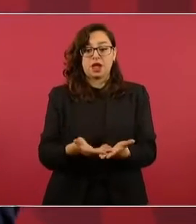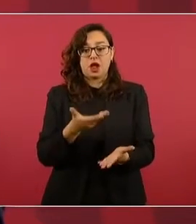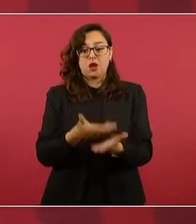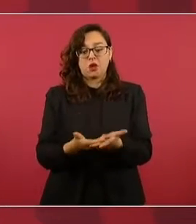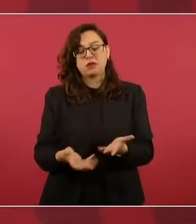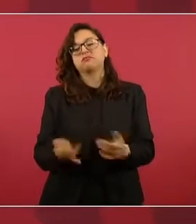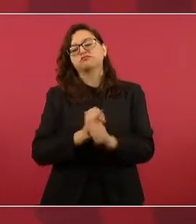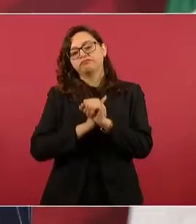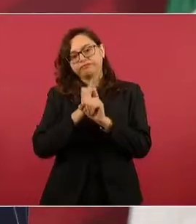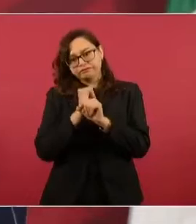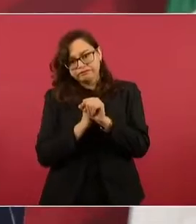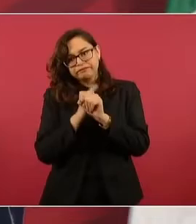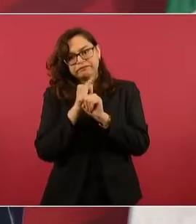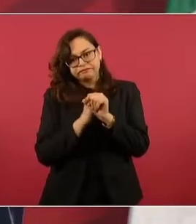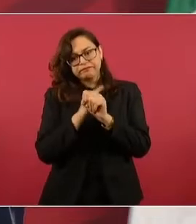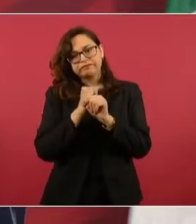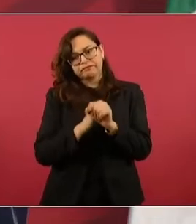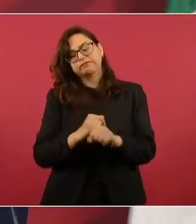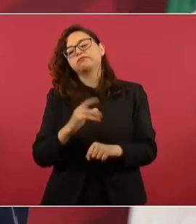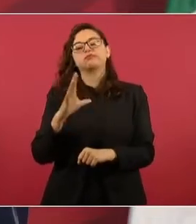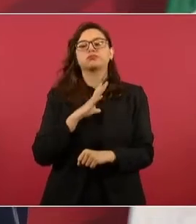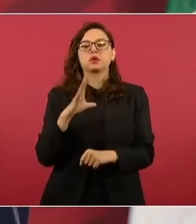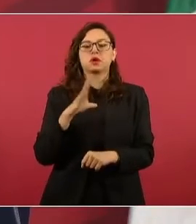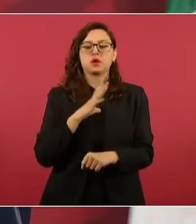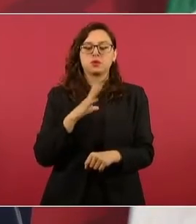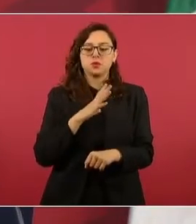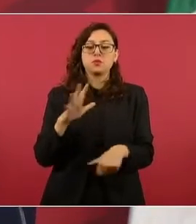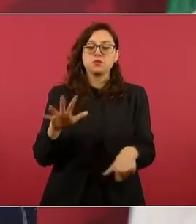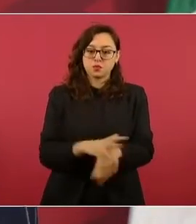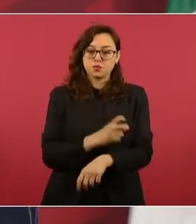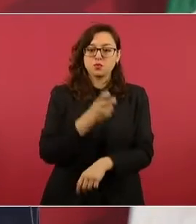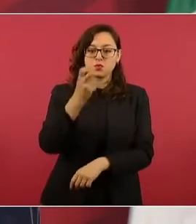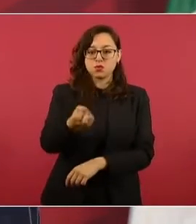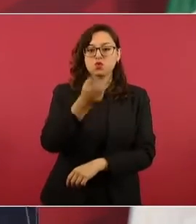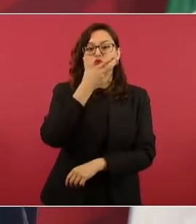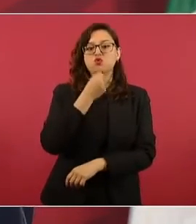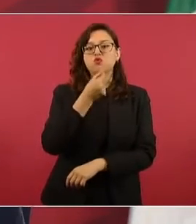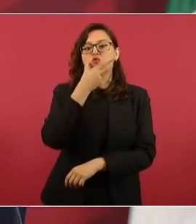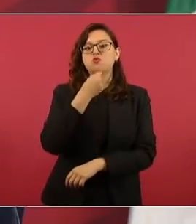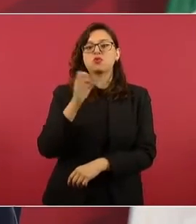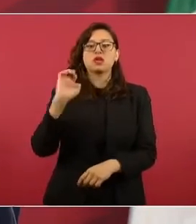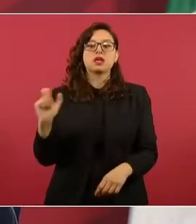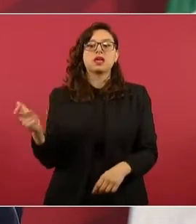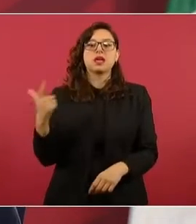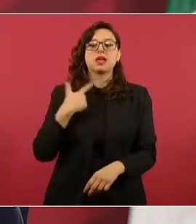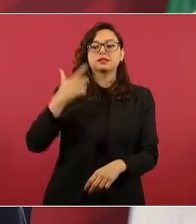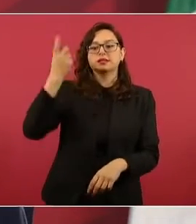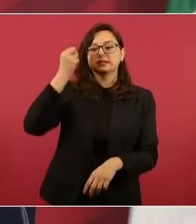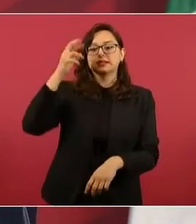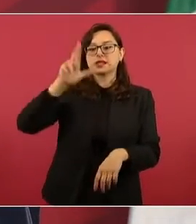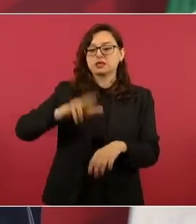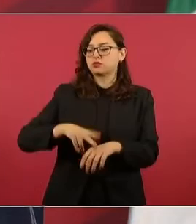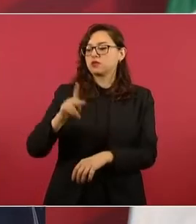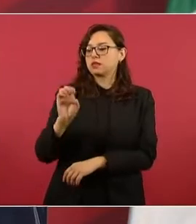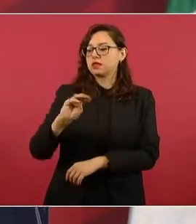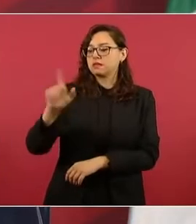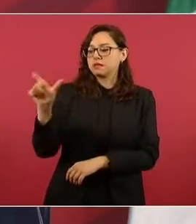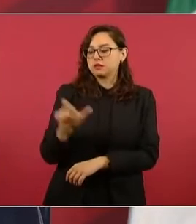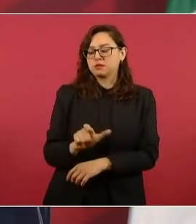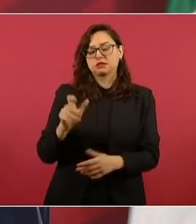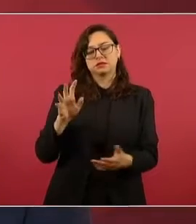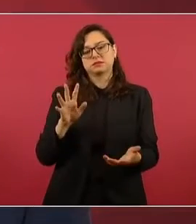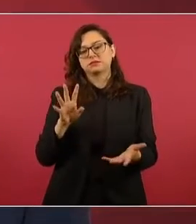por eso está detenido el exdirector de